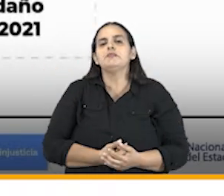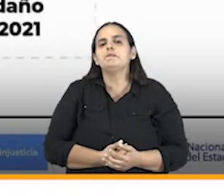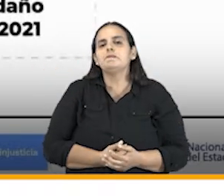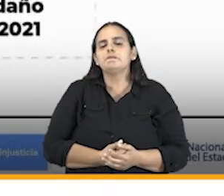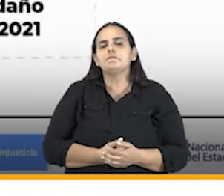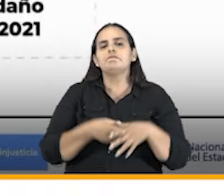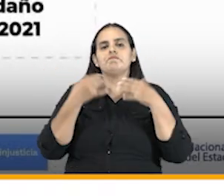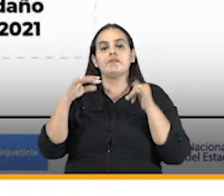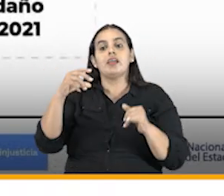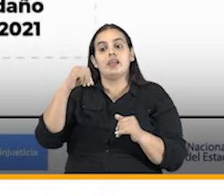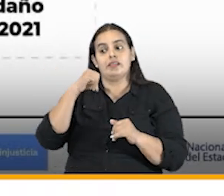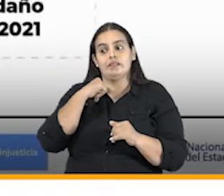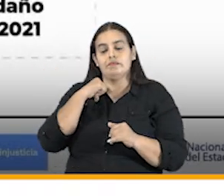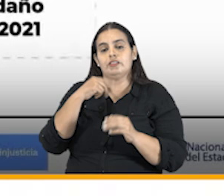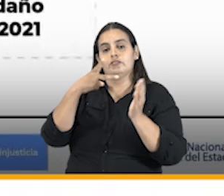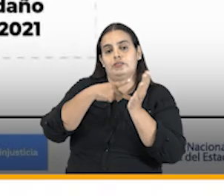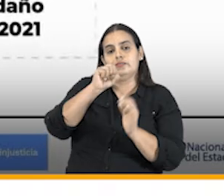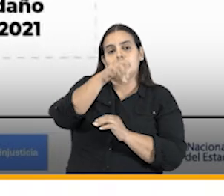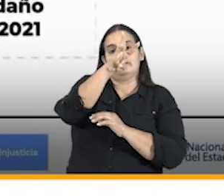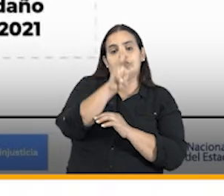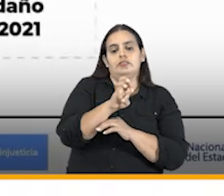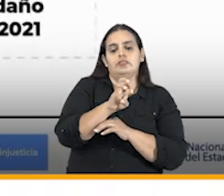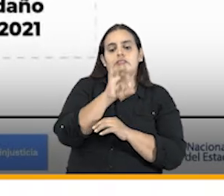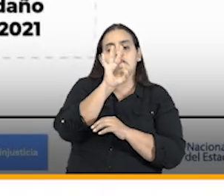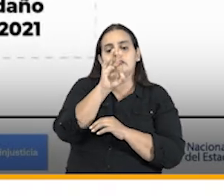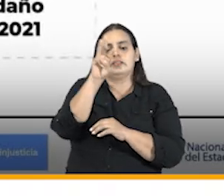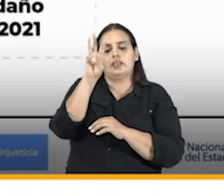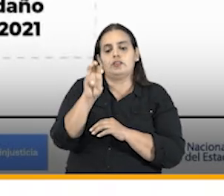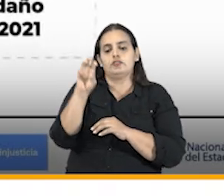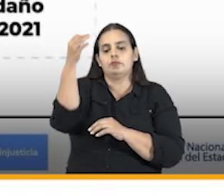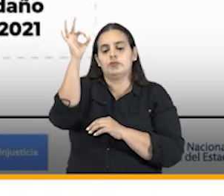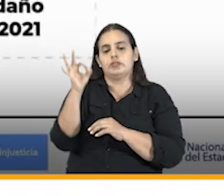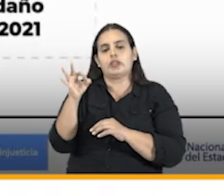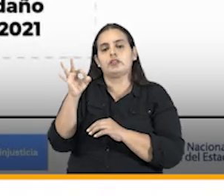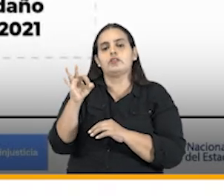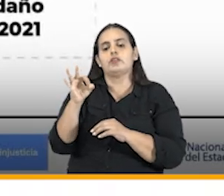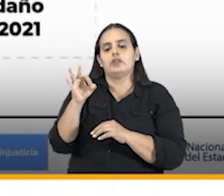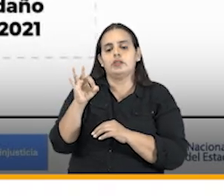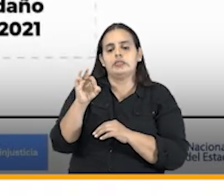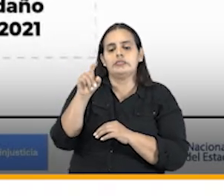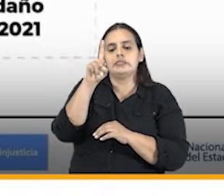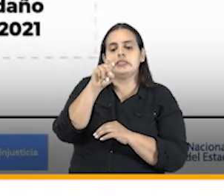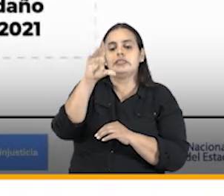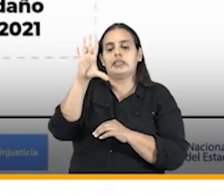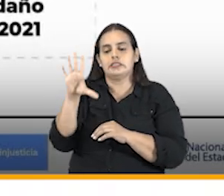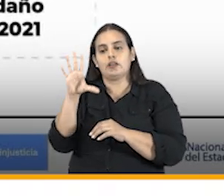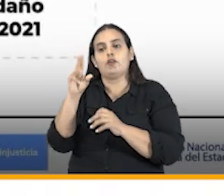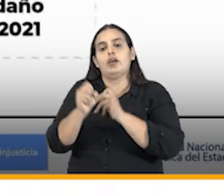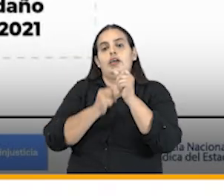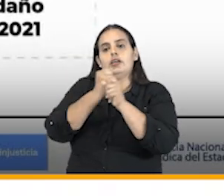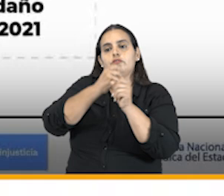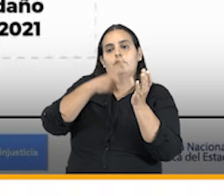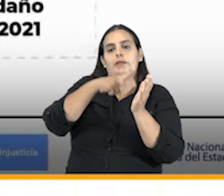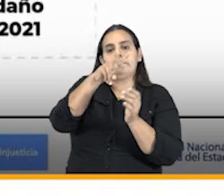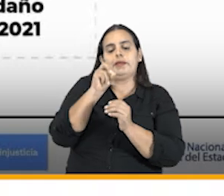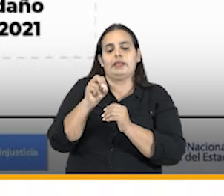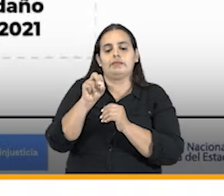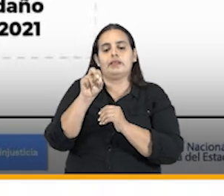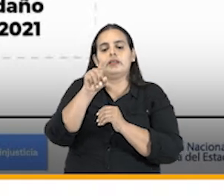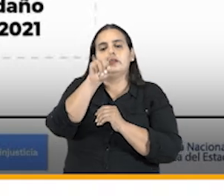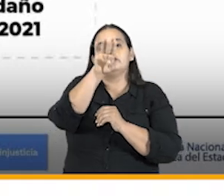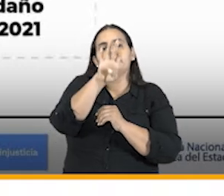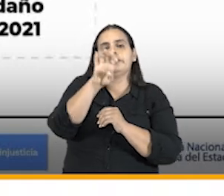arrancamos el año 2018 con 38% de implementación crecimos al 65% y en el año 20 logramos el